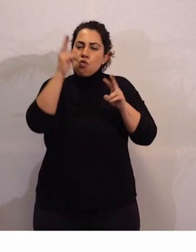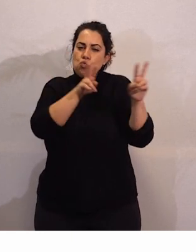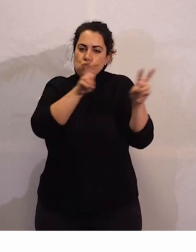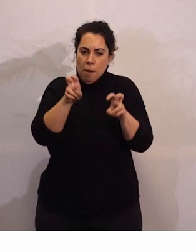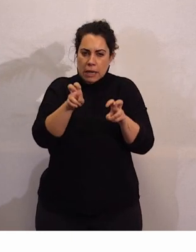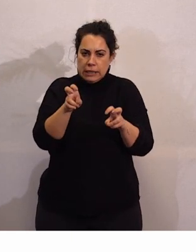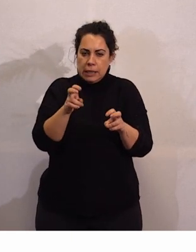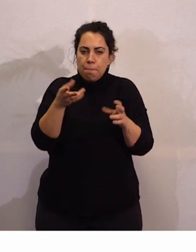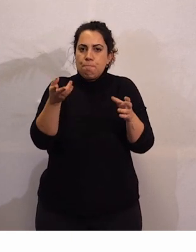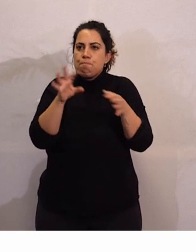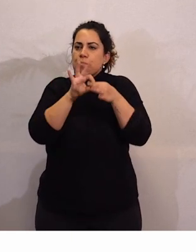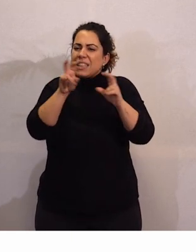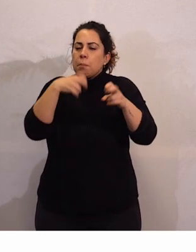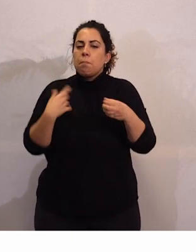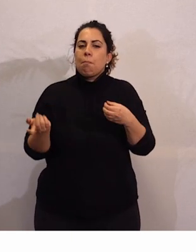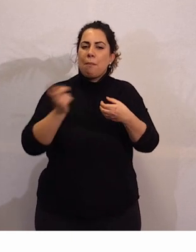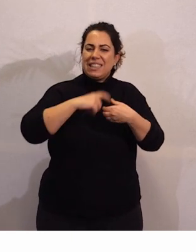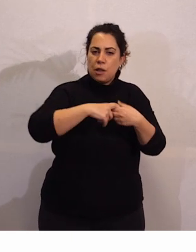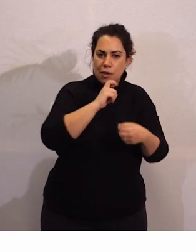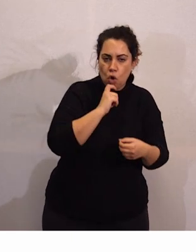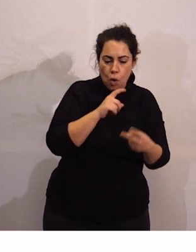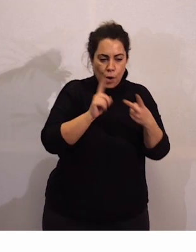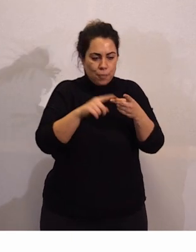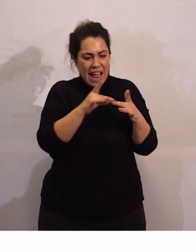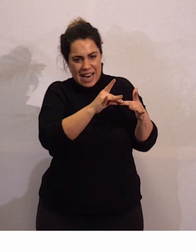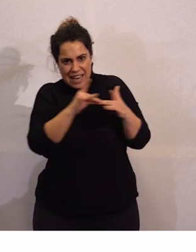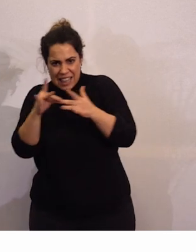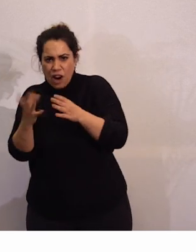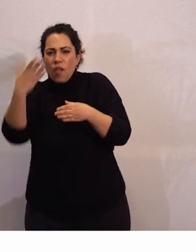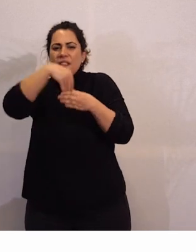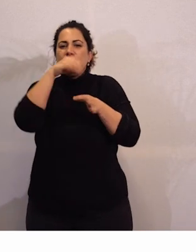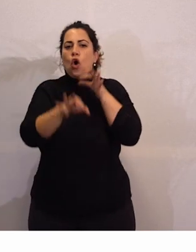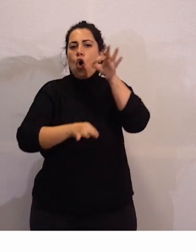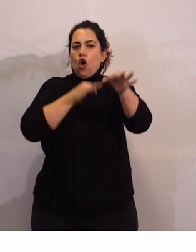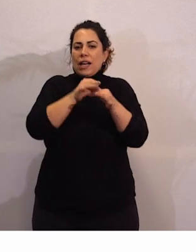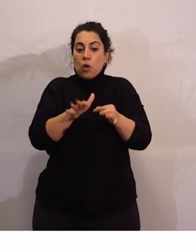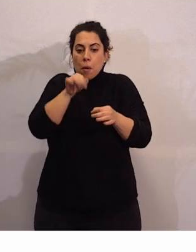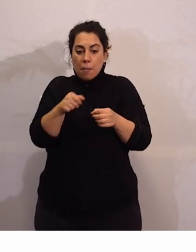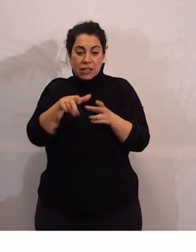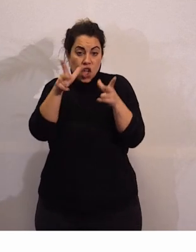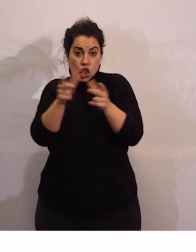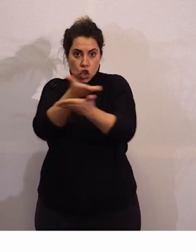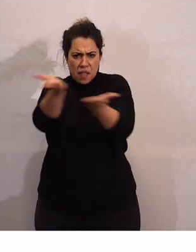cómo trabajar la participación, el liderazgo en las organizaciones y en nuestra comunidad.